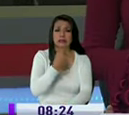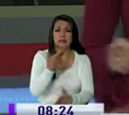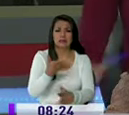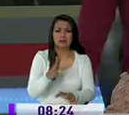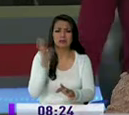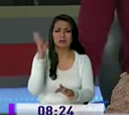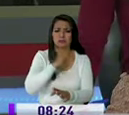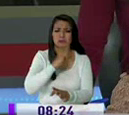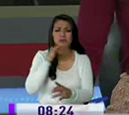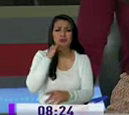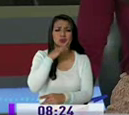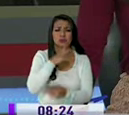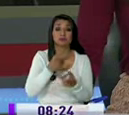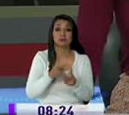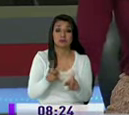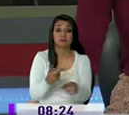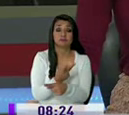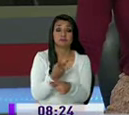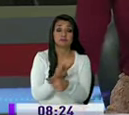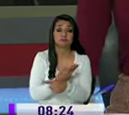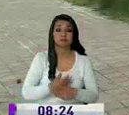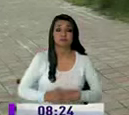insalabilidad y delincuencia